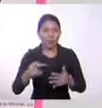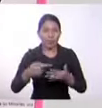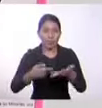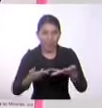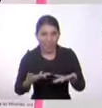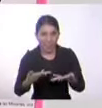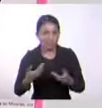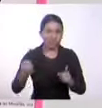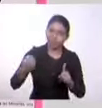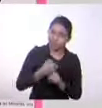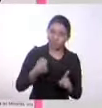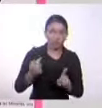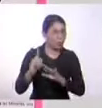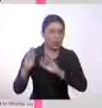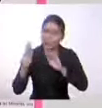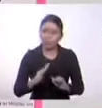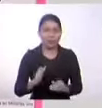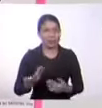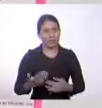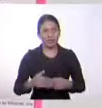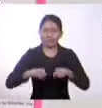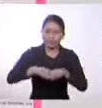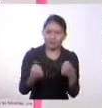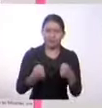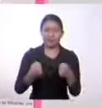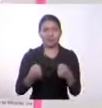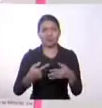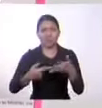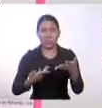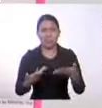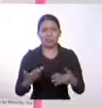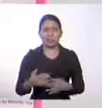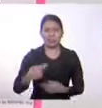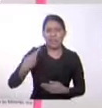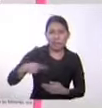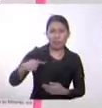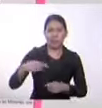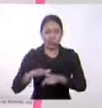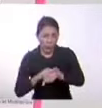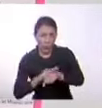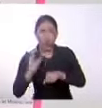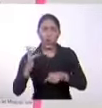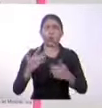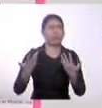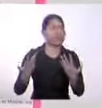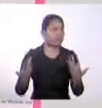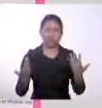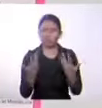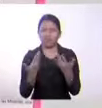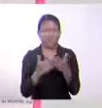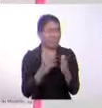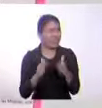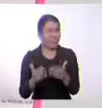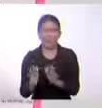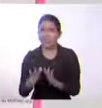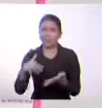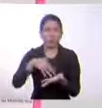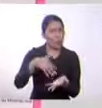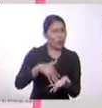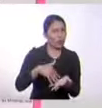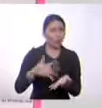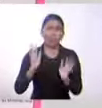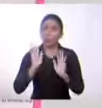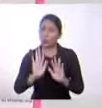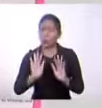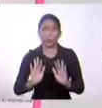Aquí pueden tener características étnicas, religiosas, pero son diferentes del resto de la población porque se